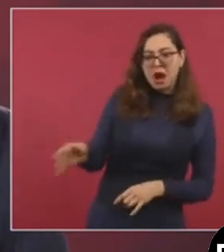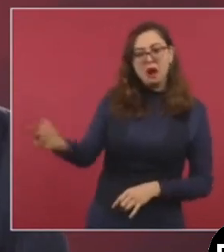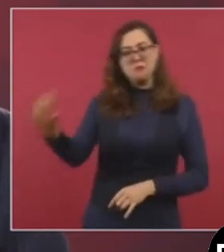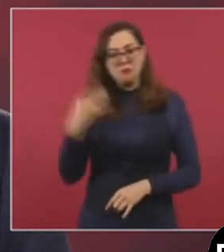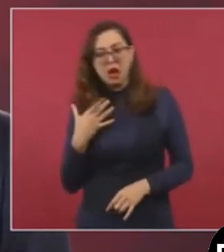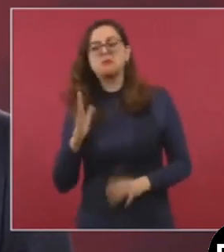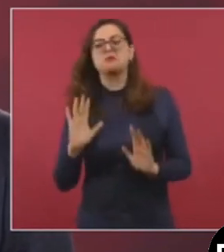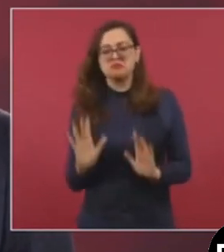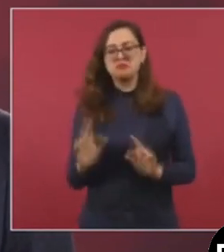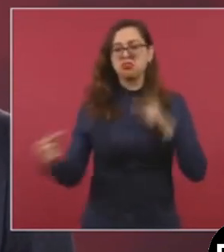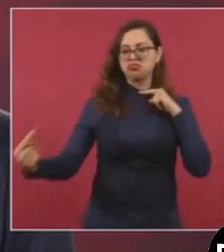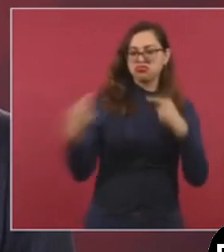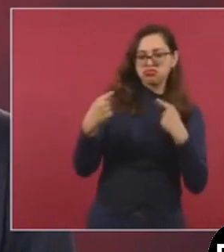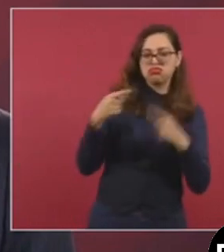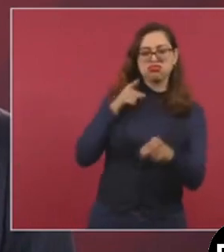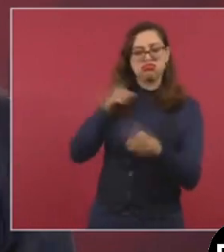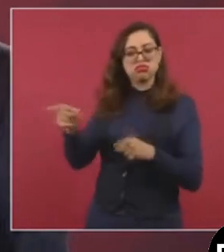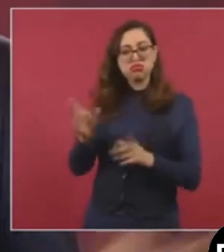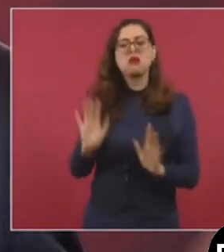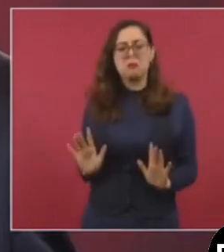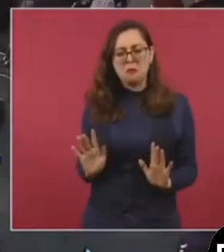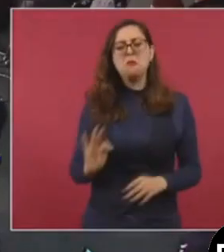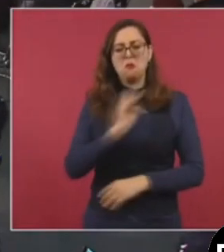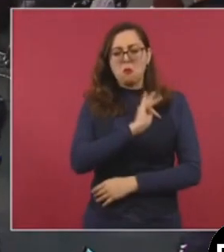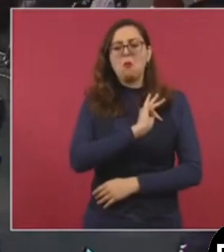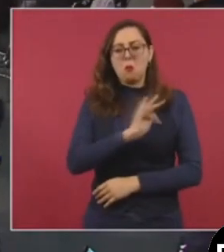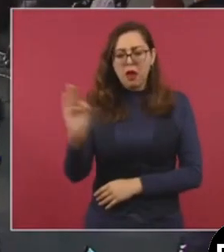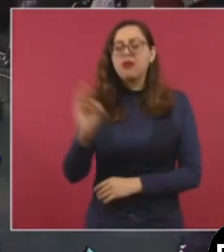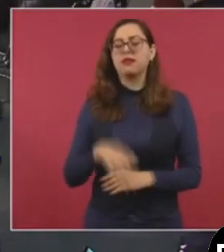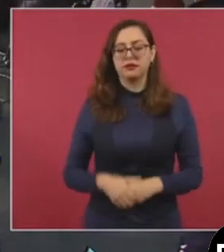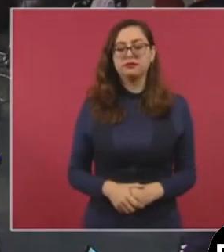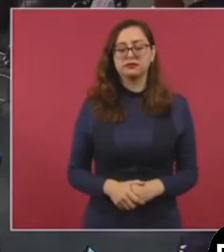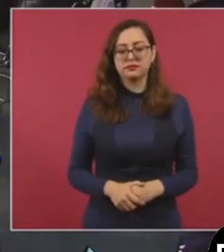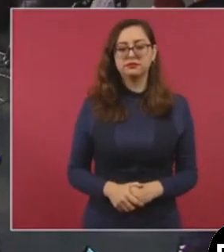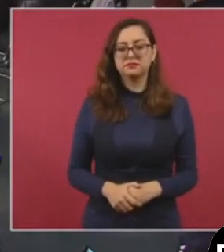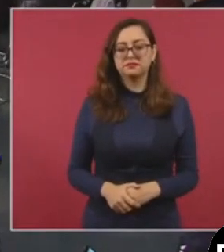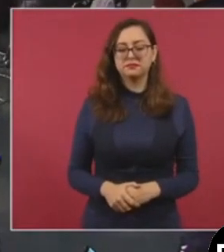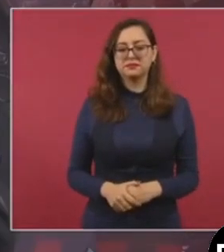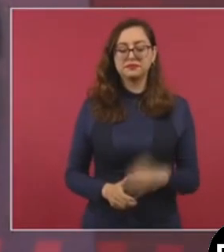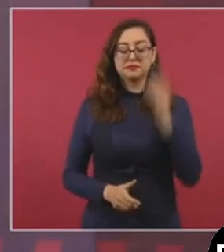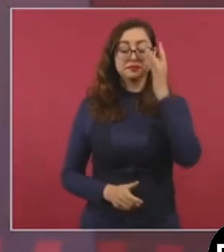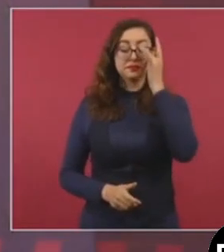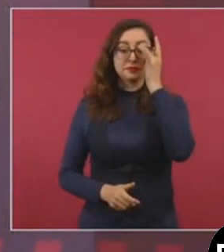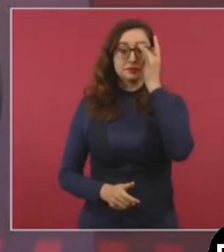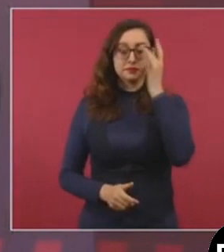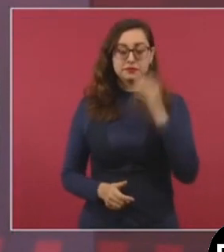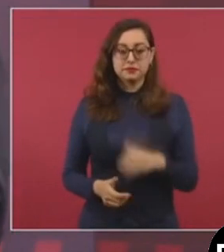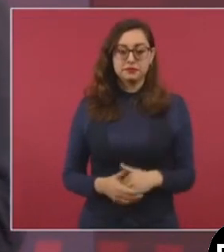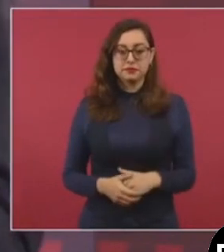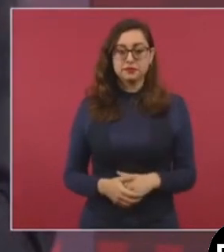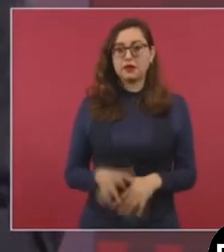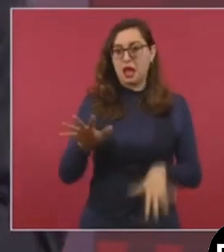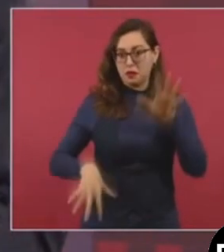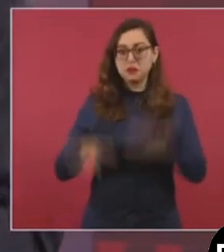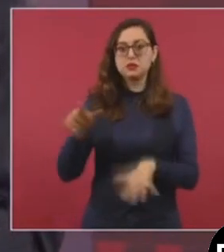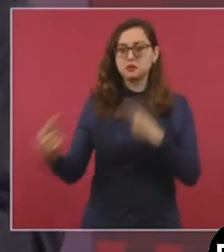y además nos van a ganar unas,